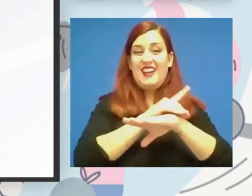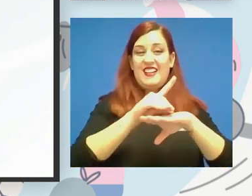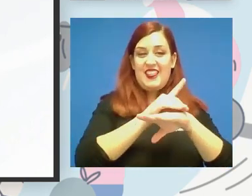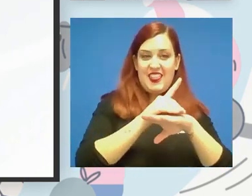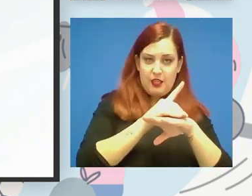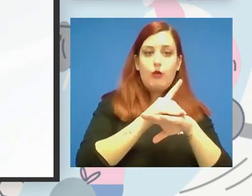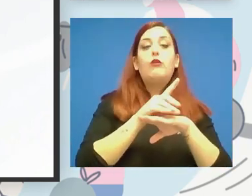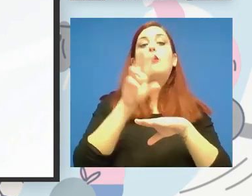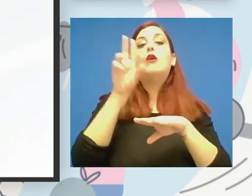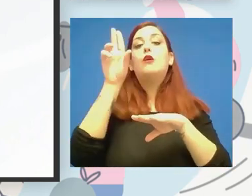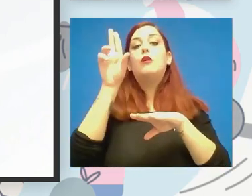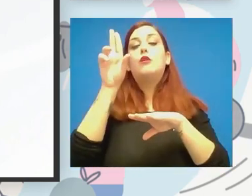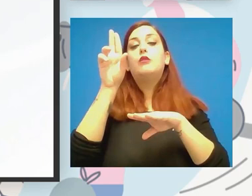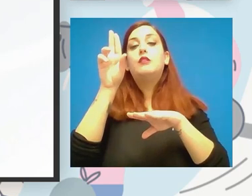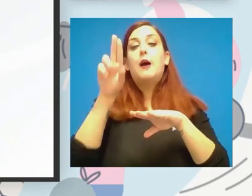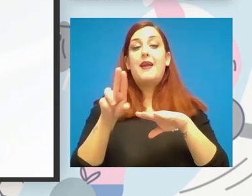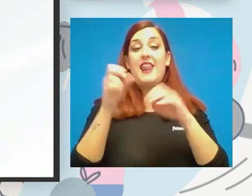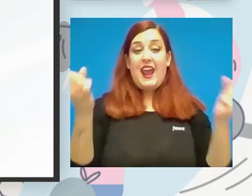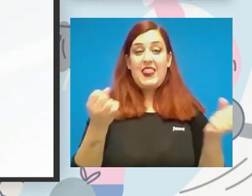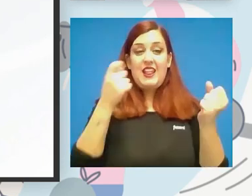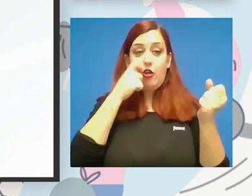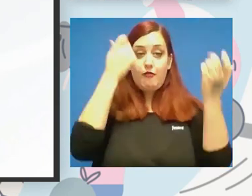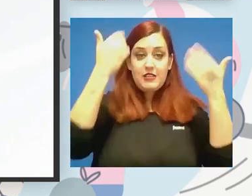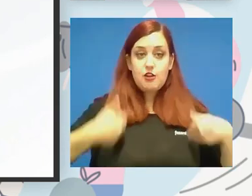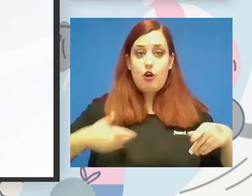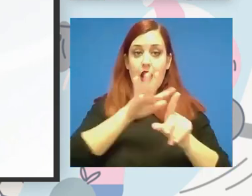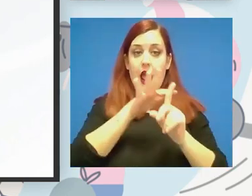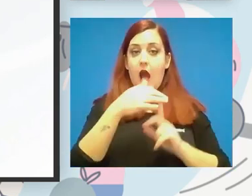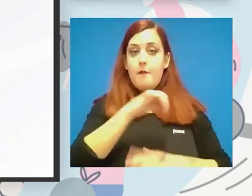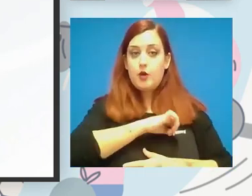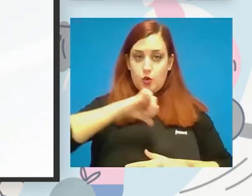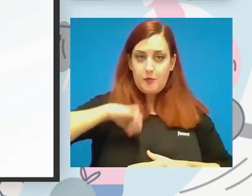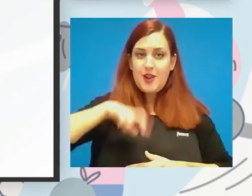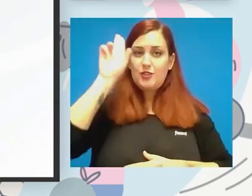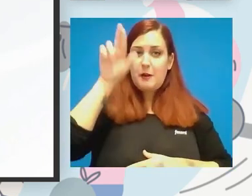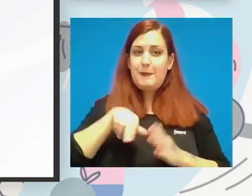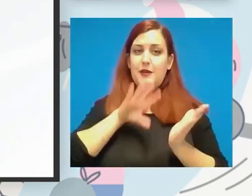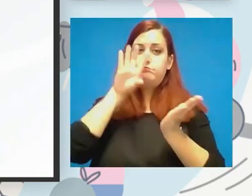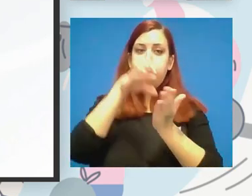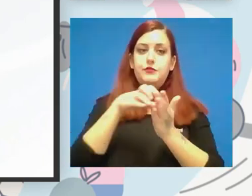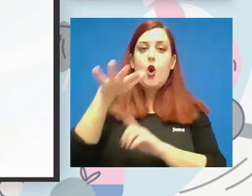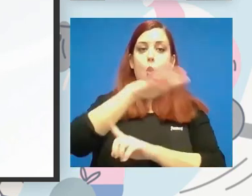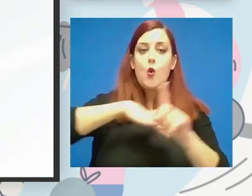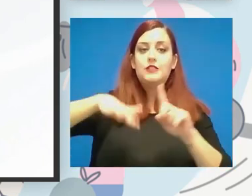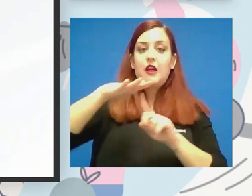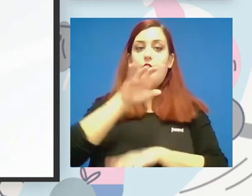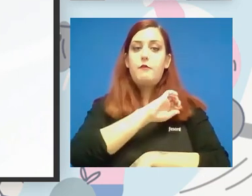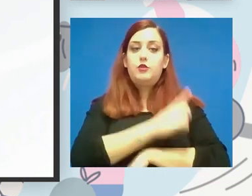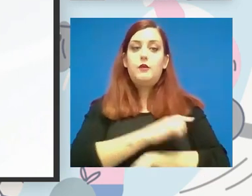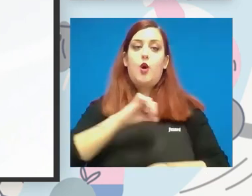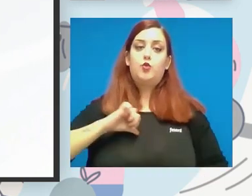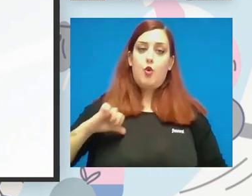prescripción del ejercicio físico en el ámbito autonómico mejora de instalaciones y espacios deportivos en el ámbito autonómico